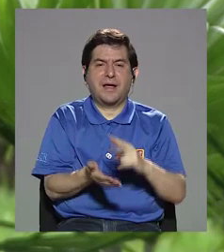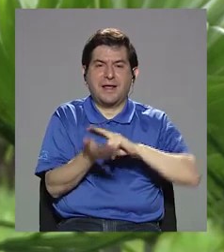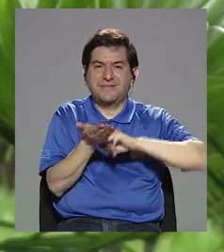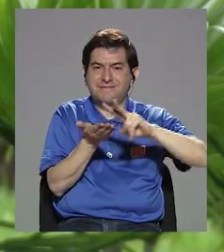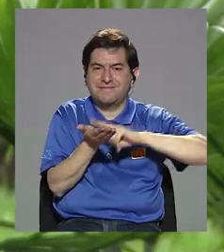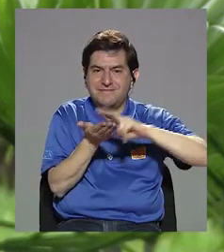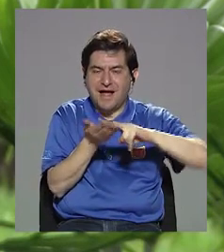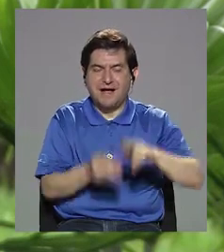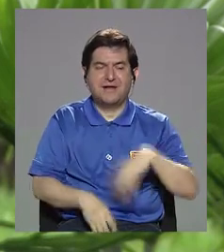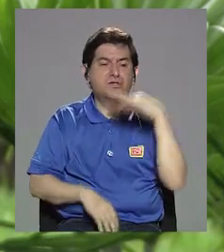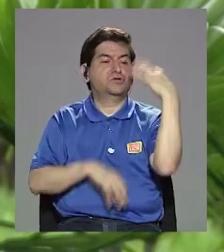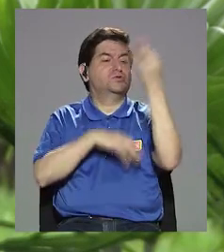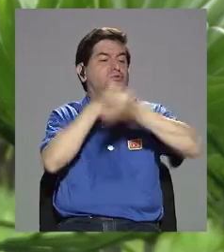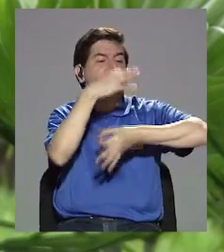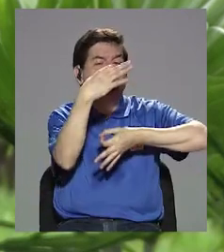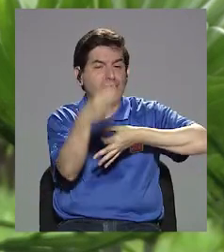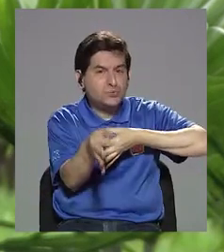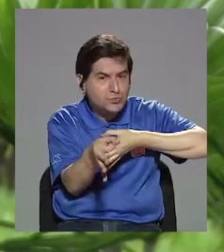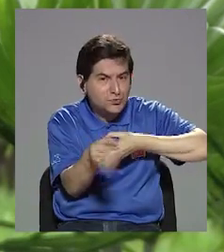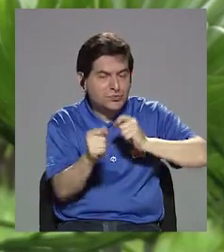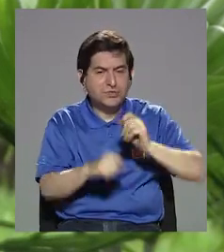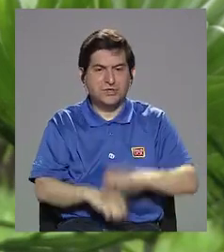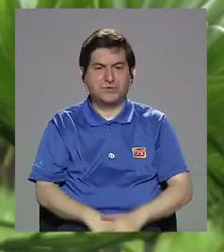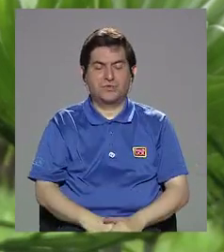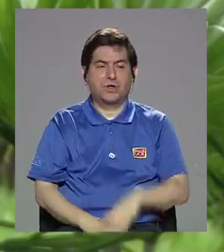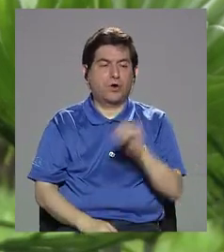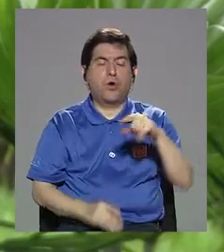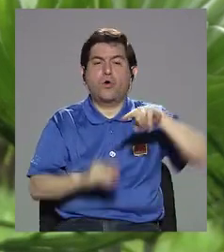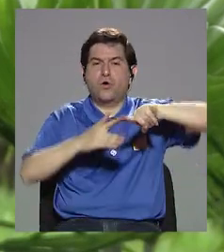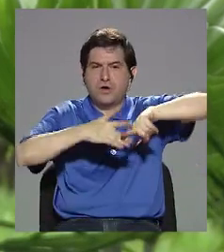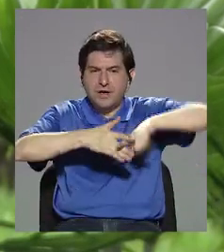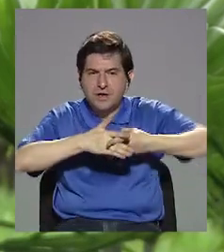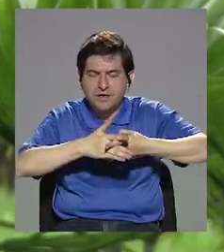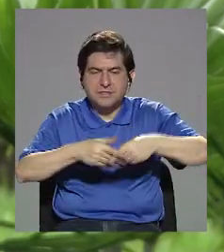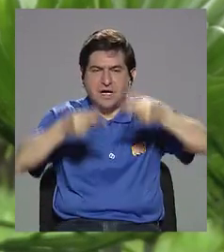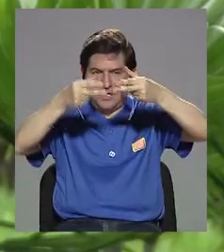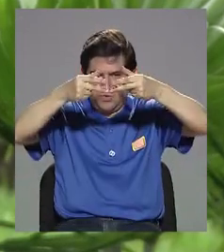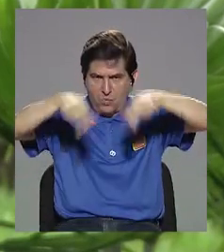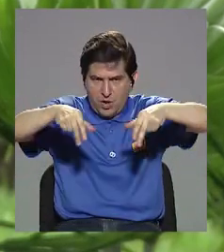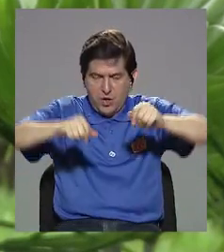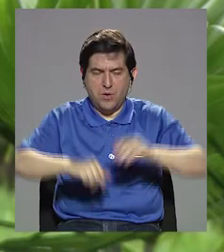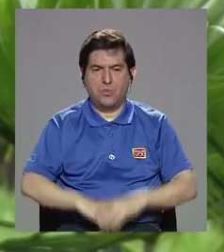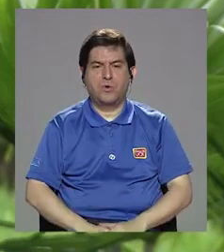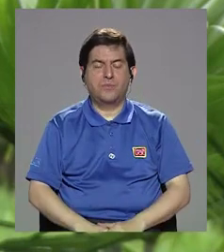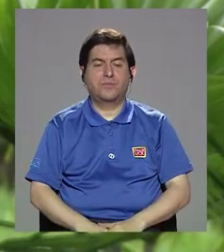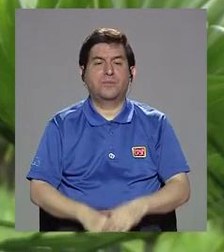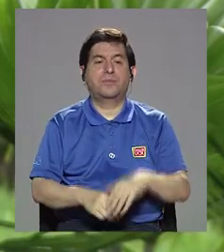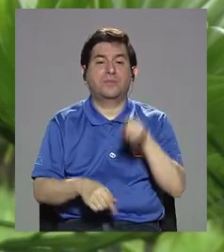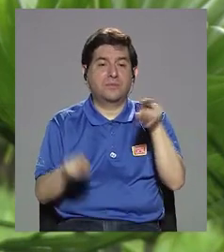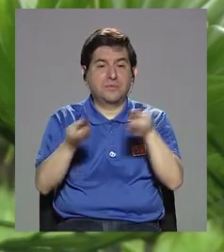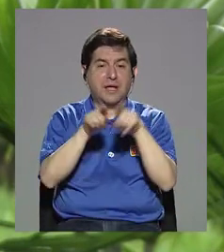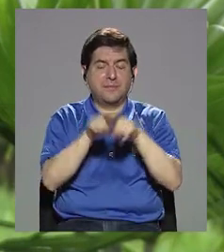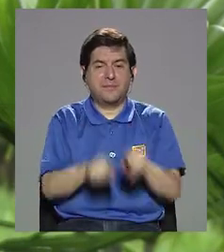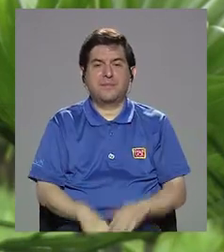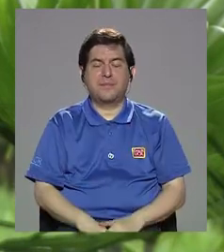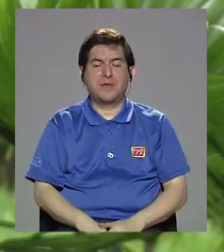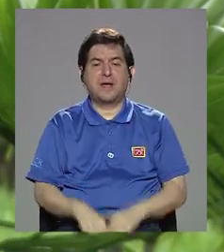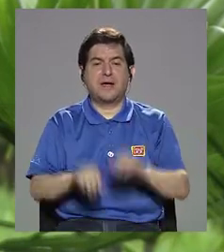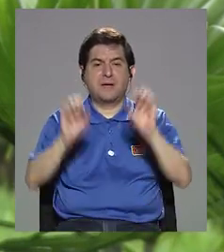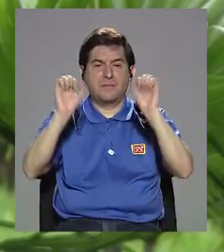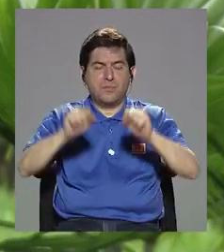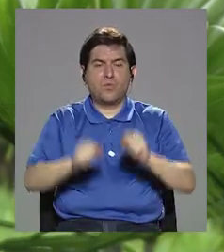verdes, sustituir, se puede introducir huevo, queso blanco, por ejemplo.